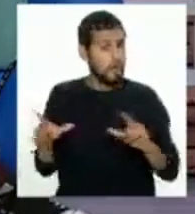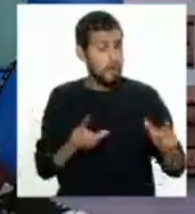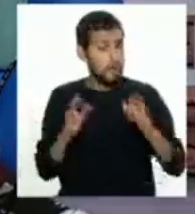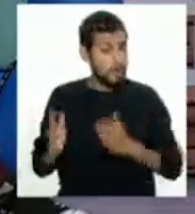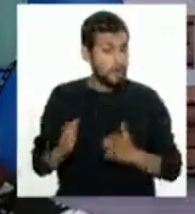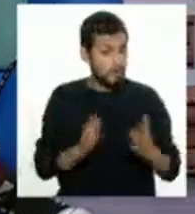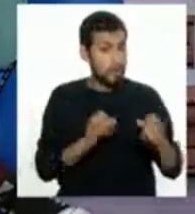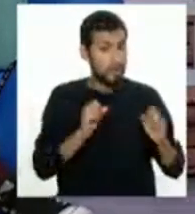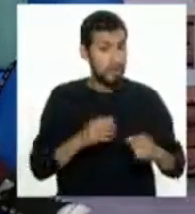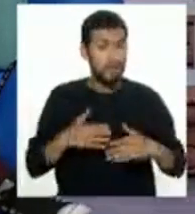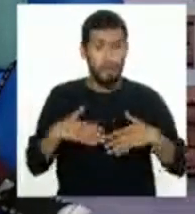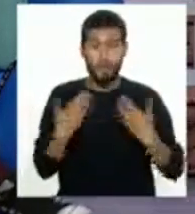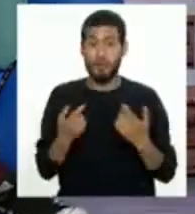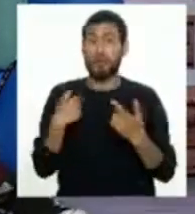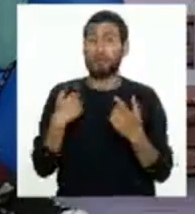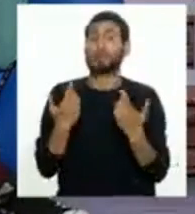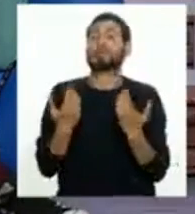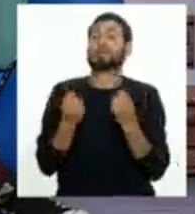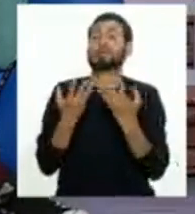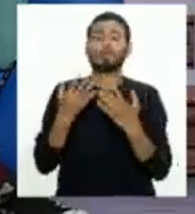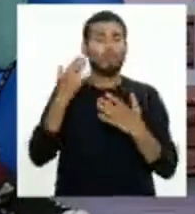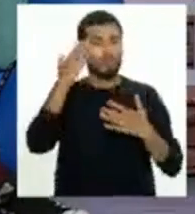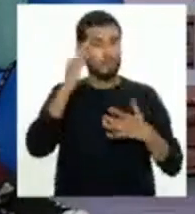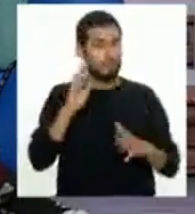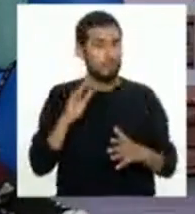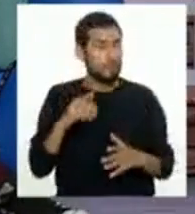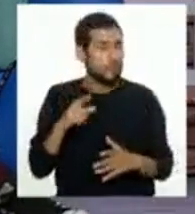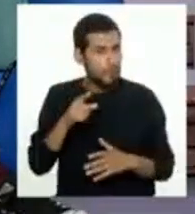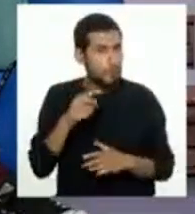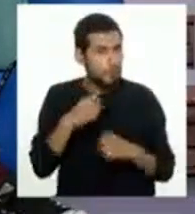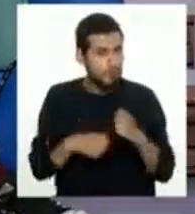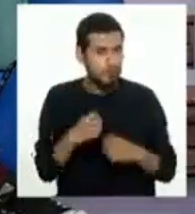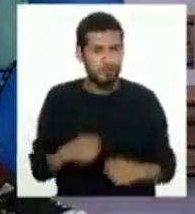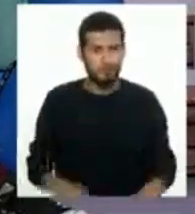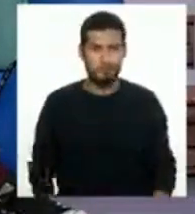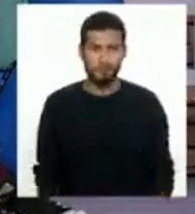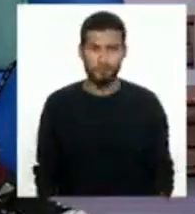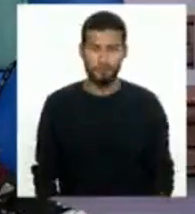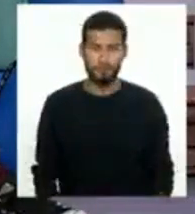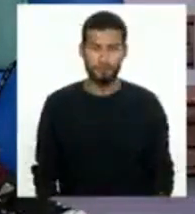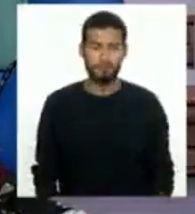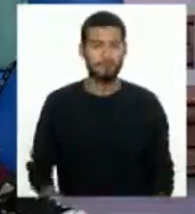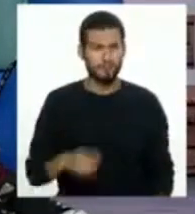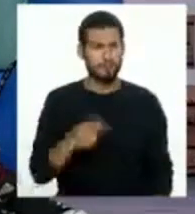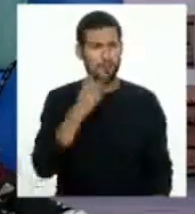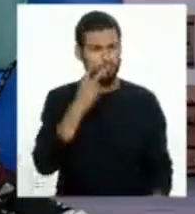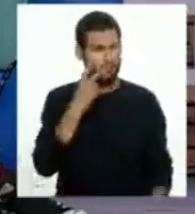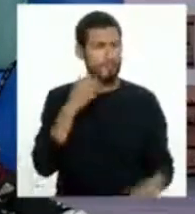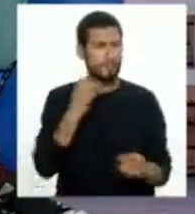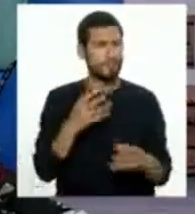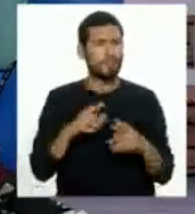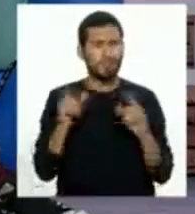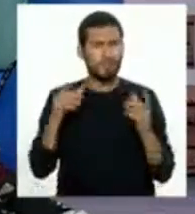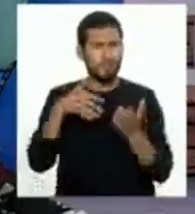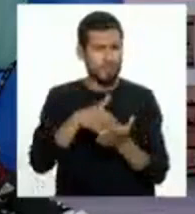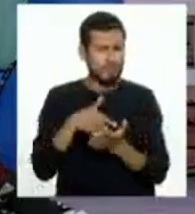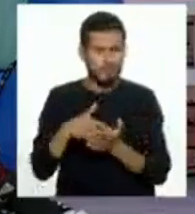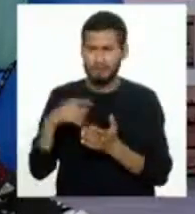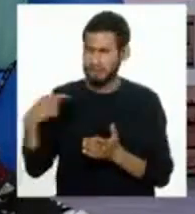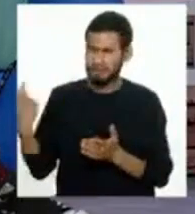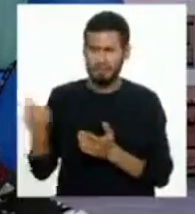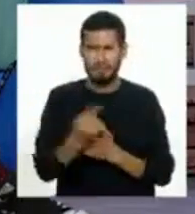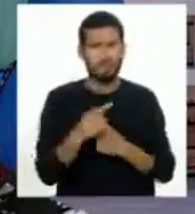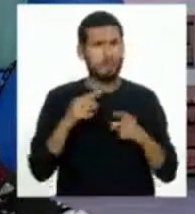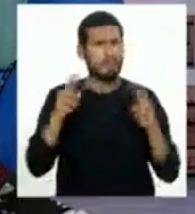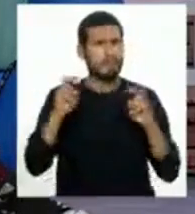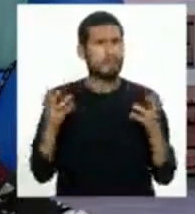para asumirlo. Esa es la problemática. Y claro, siempre estamos viendo que tenemos situaciones de mucha vulnerabilidad con el